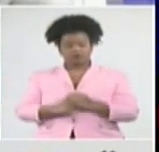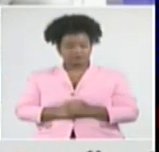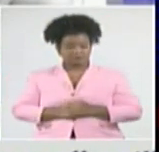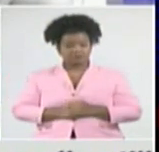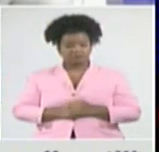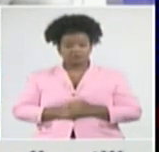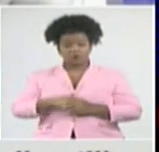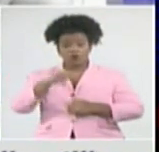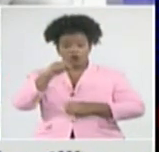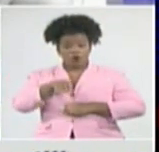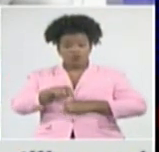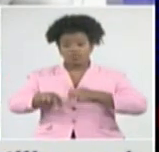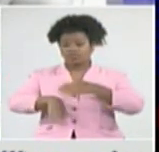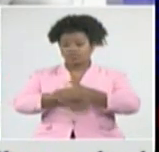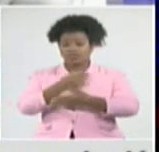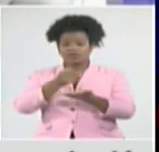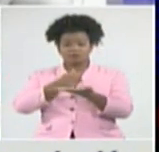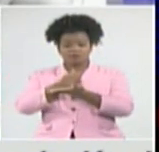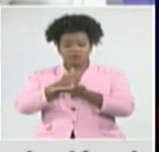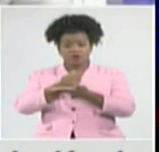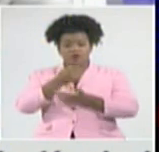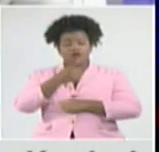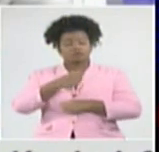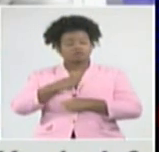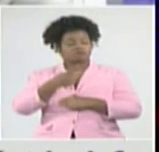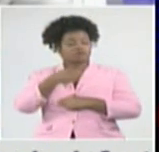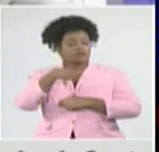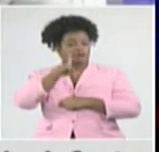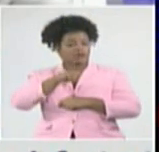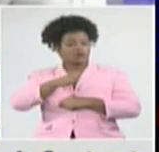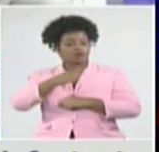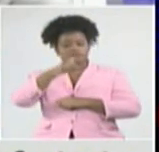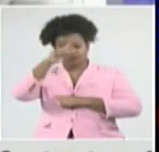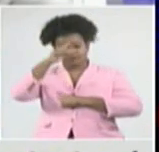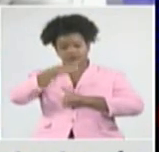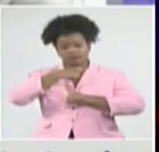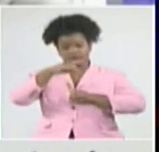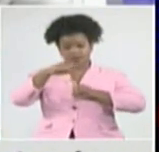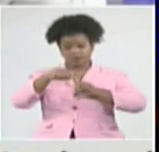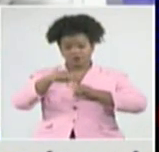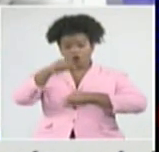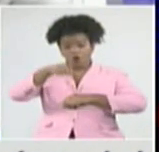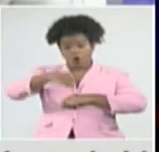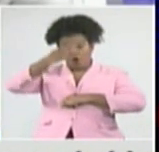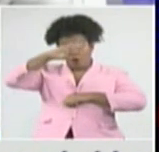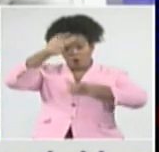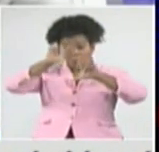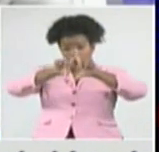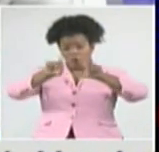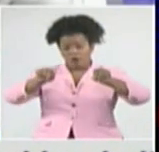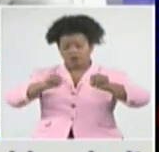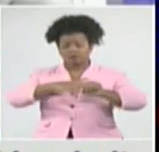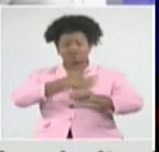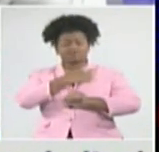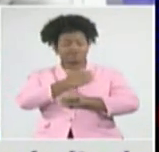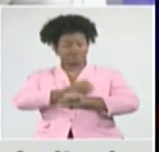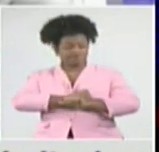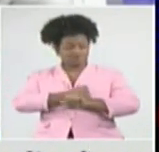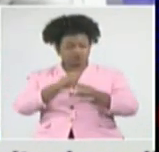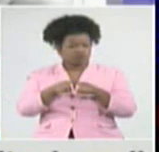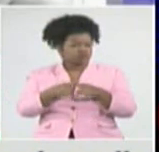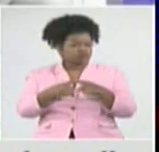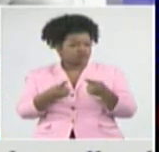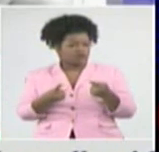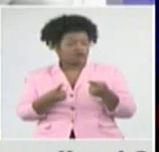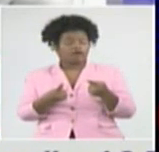miércoles 1 de septiembre del año 2021. Hoy toda Cuba amanece consternada con la dolorosa noticia del